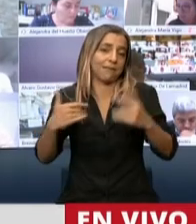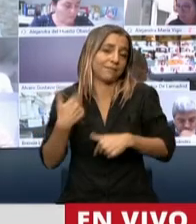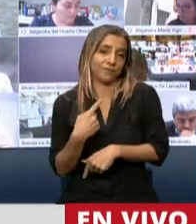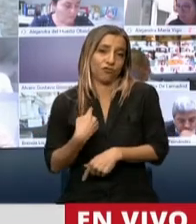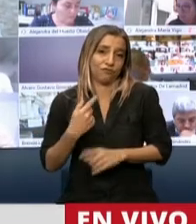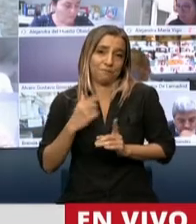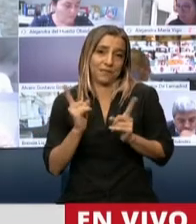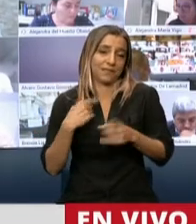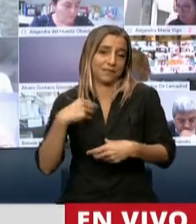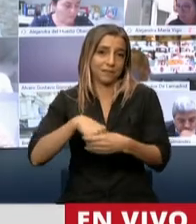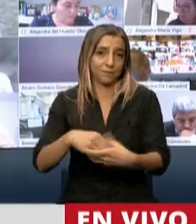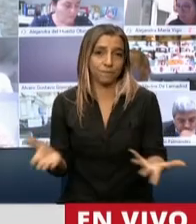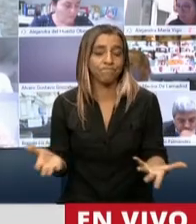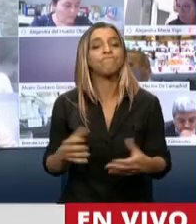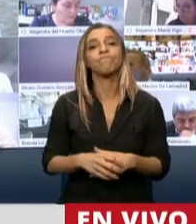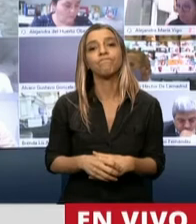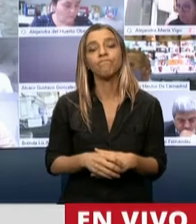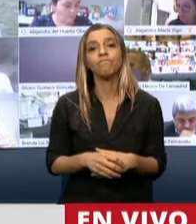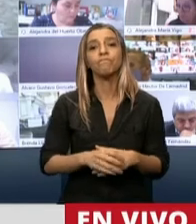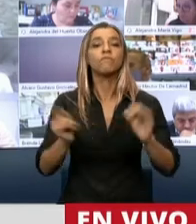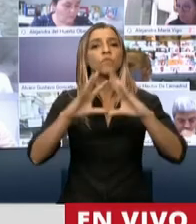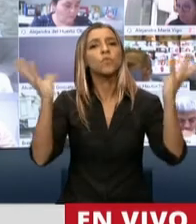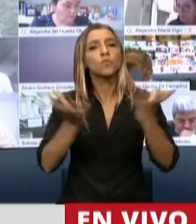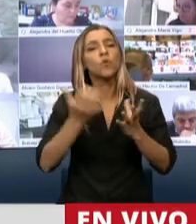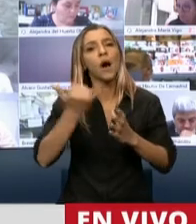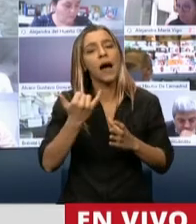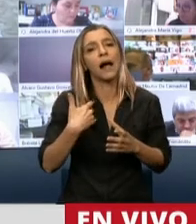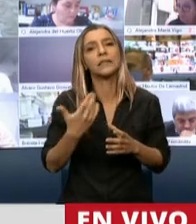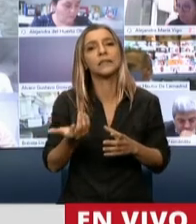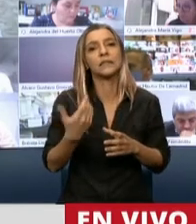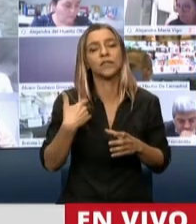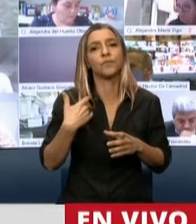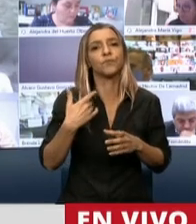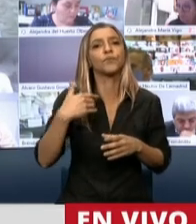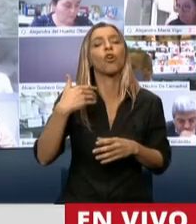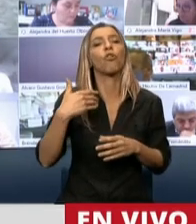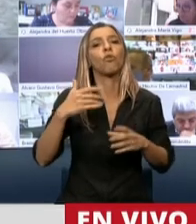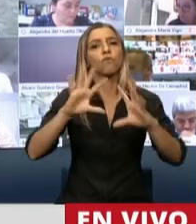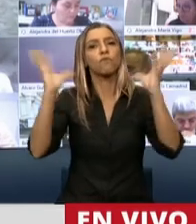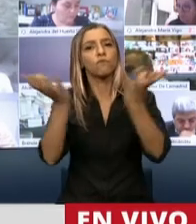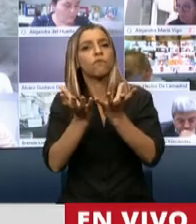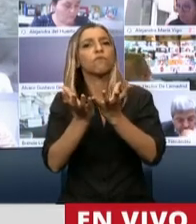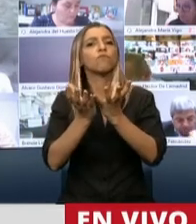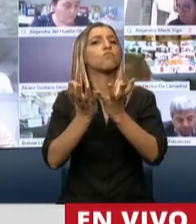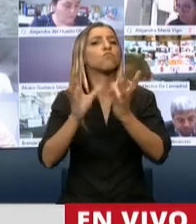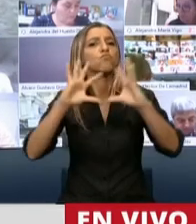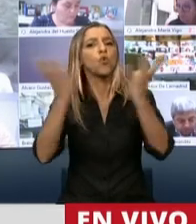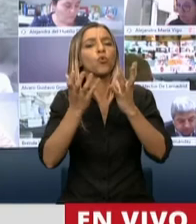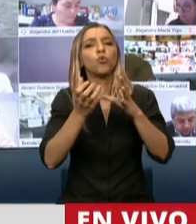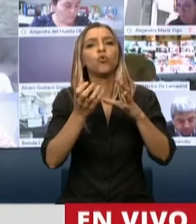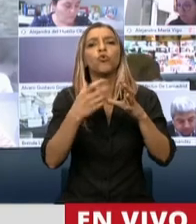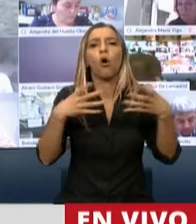equitativo, hay un fondo mundial organizado por la OMS, que se llama Fondo COVAX, en donde la Argentina